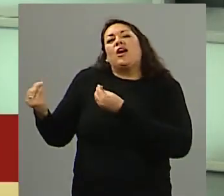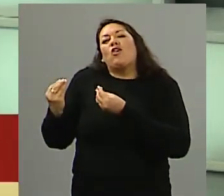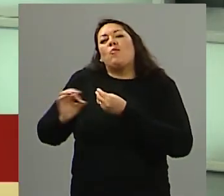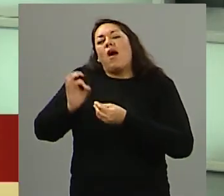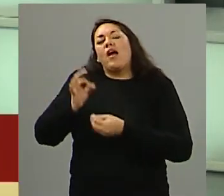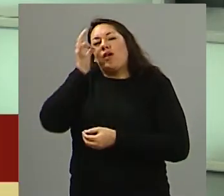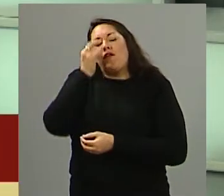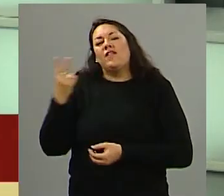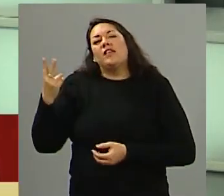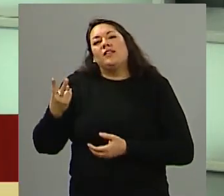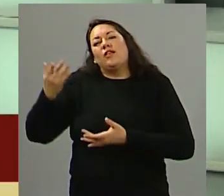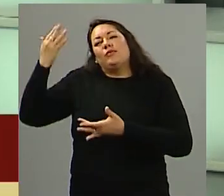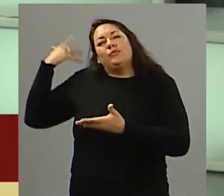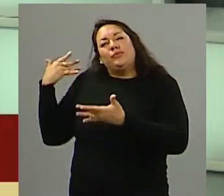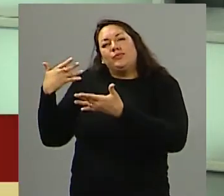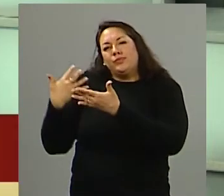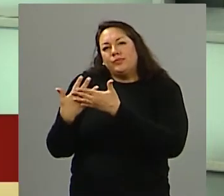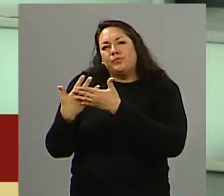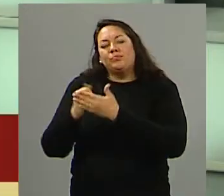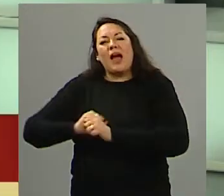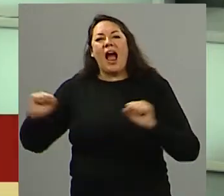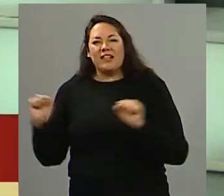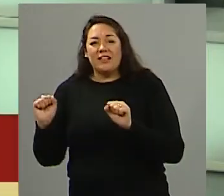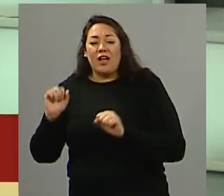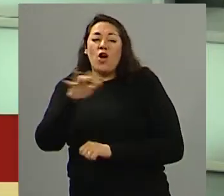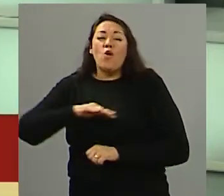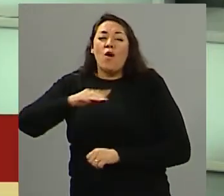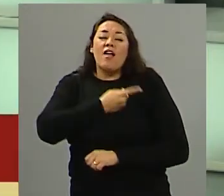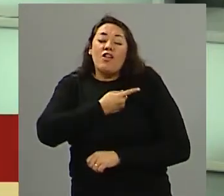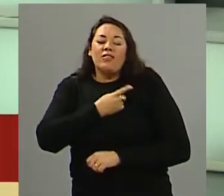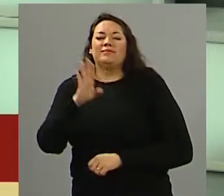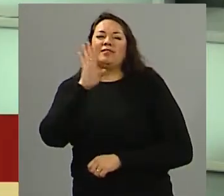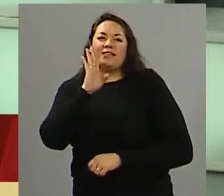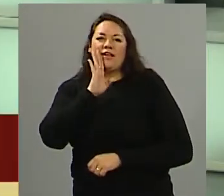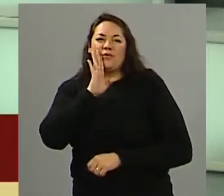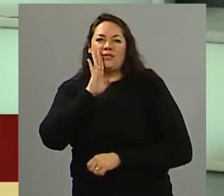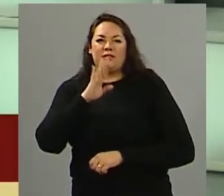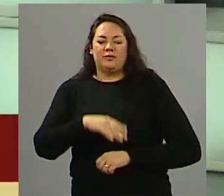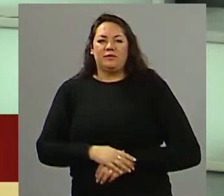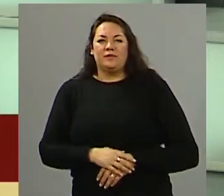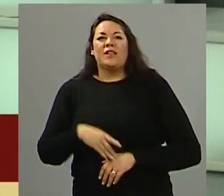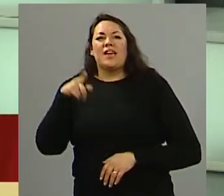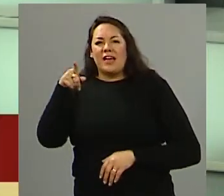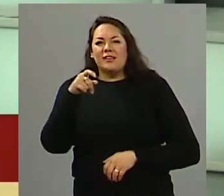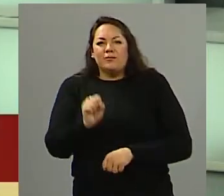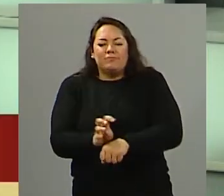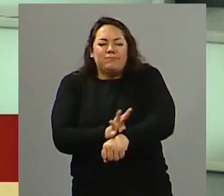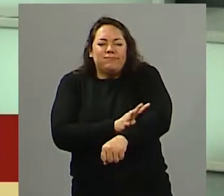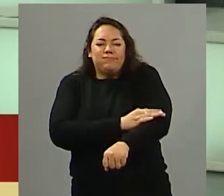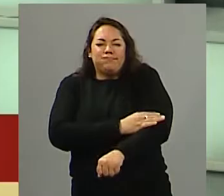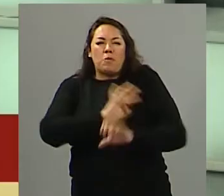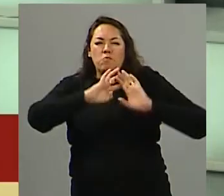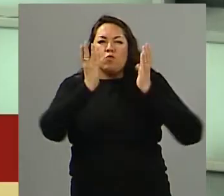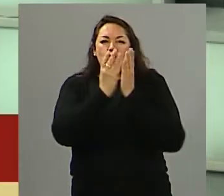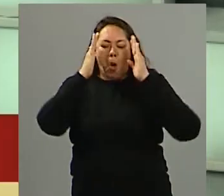pasaron ya de estos atentados en Estados Unidos que, como decíamos, sin duda generaron conmoción en todo el mundo